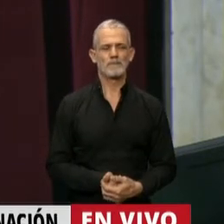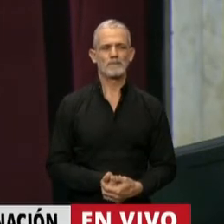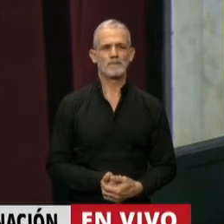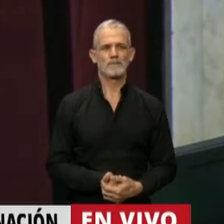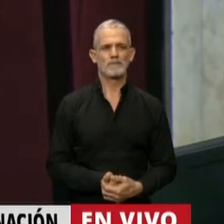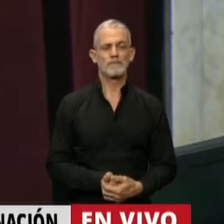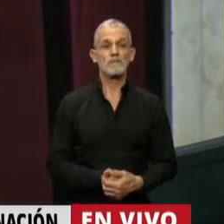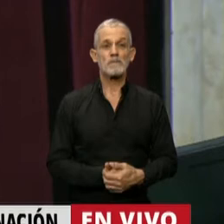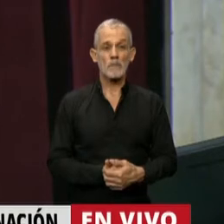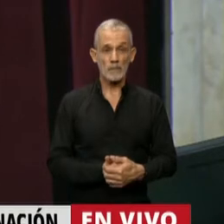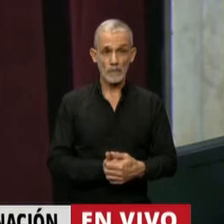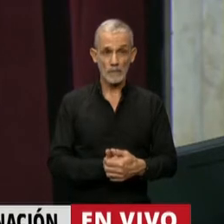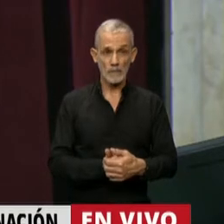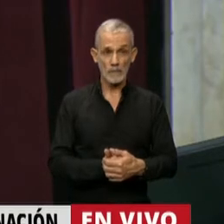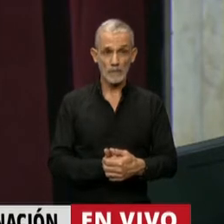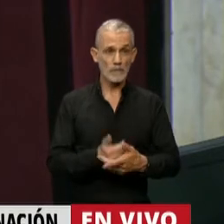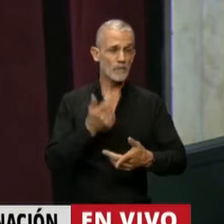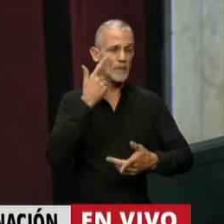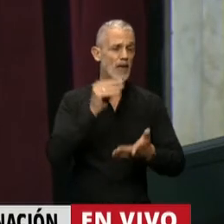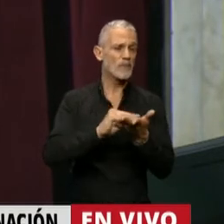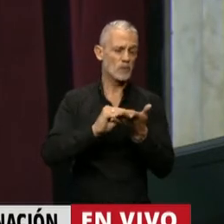Si le parece bien, diputado Mancí.